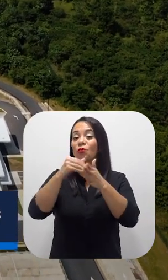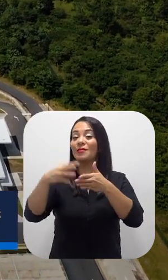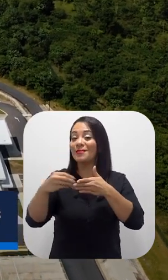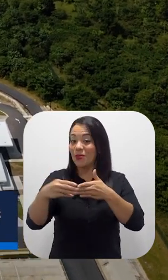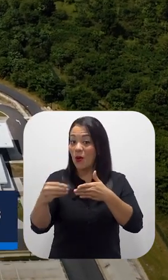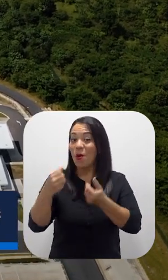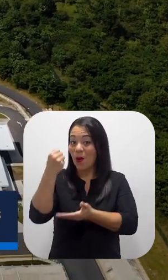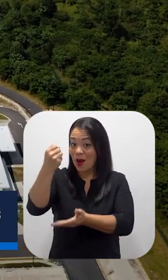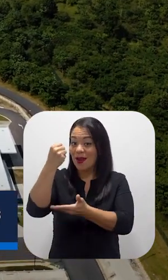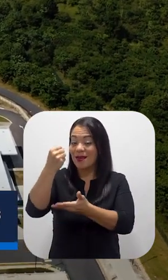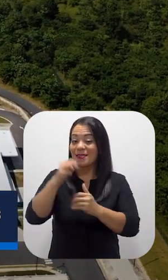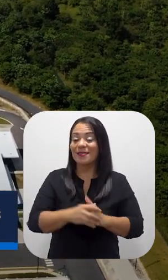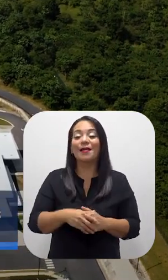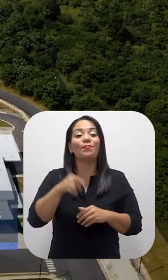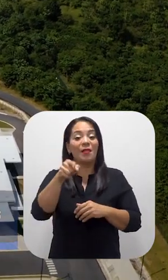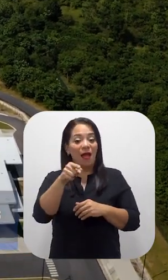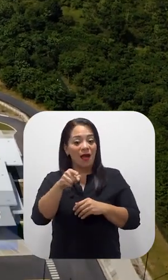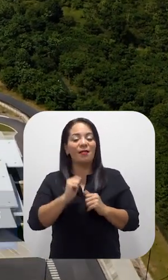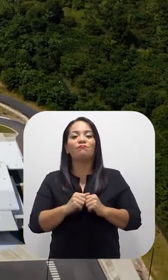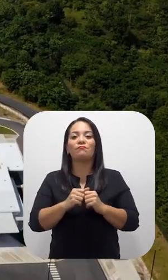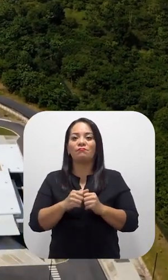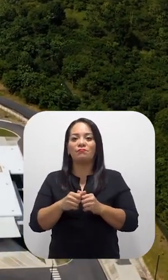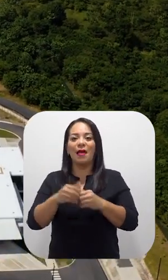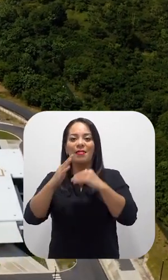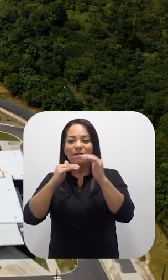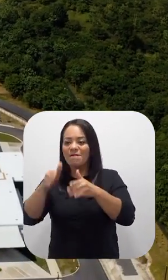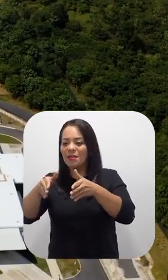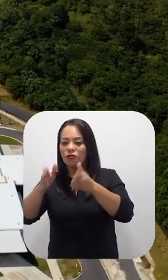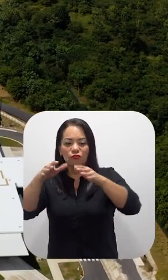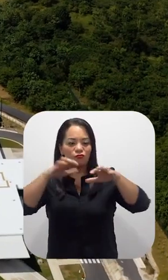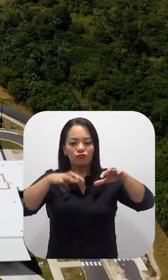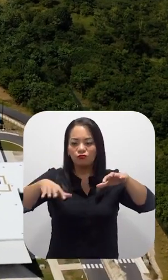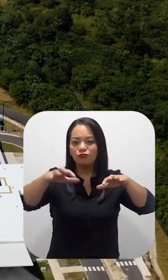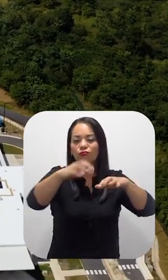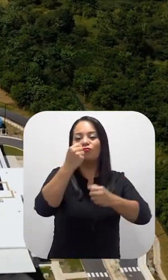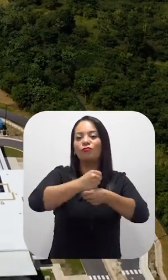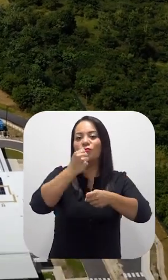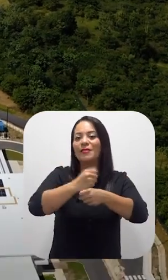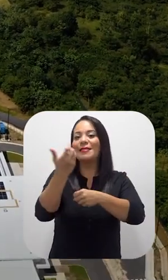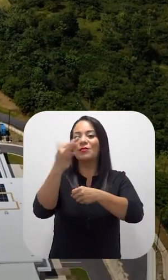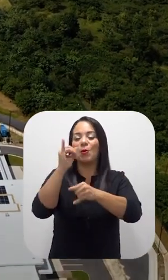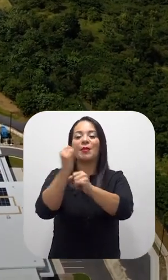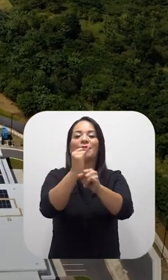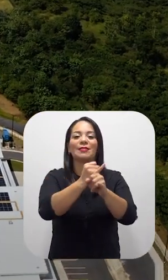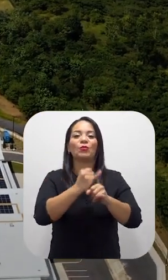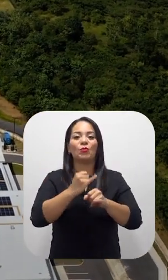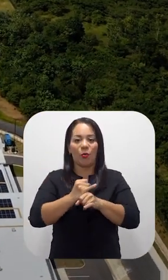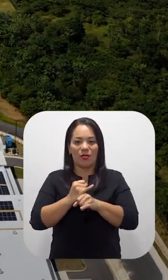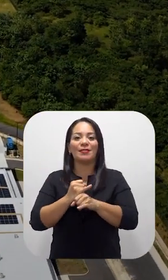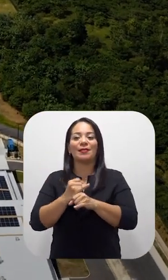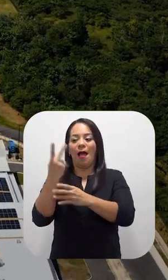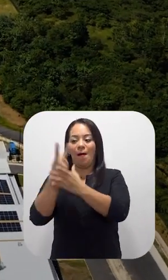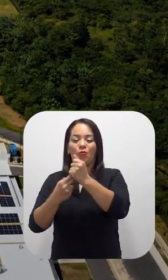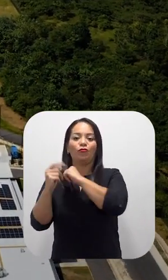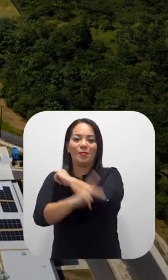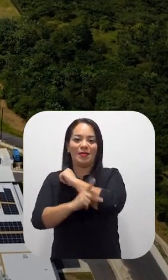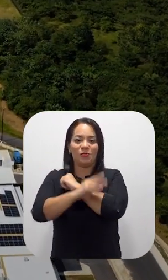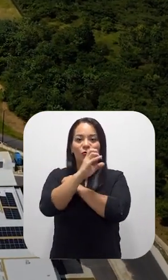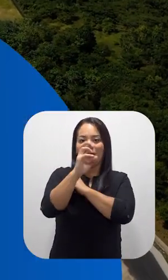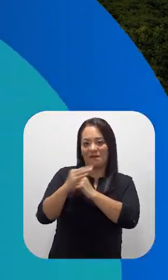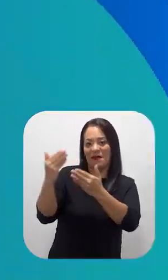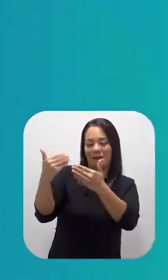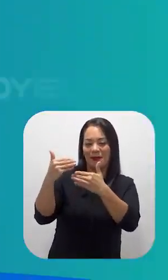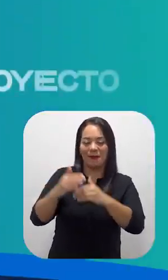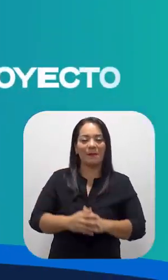33 millones de dólares y contiene un conjunto de edificios en que elaborarán 19 instituciones de ambos